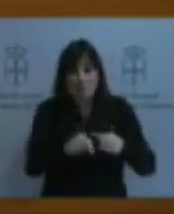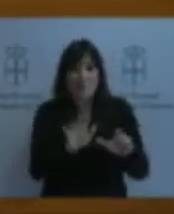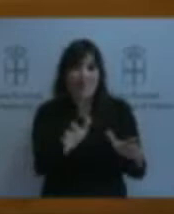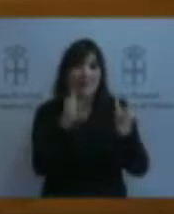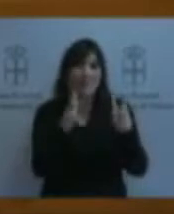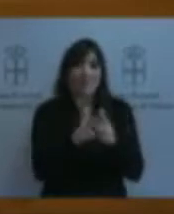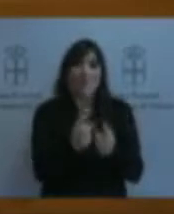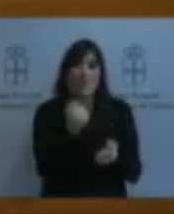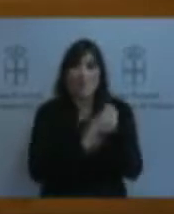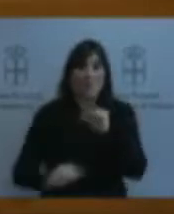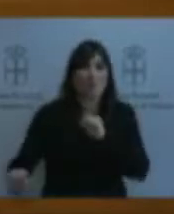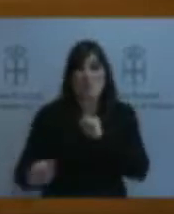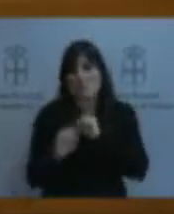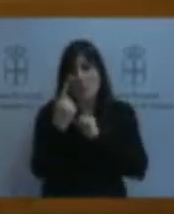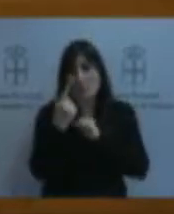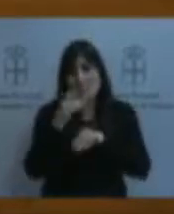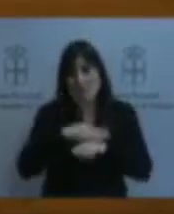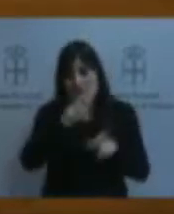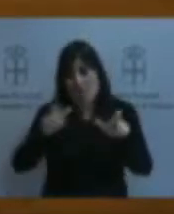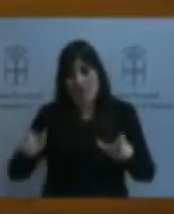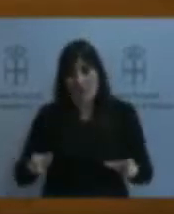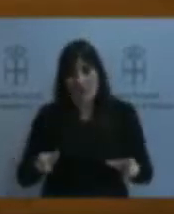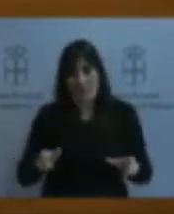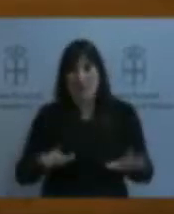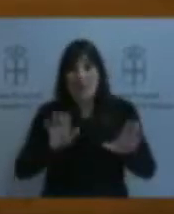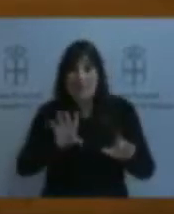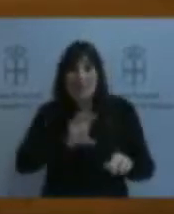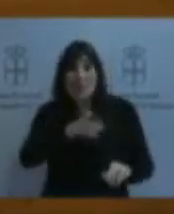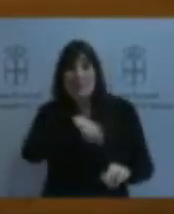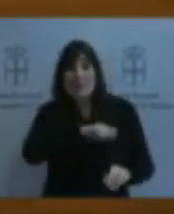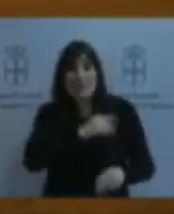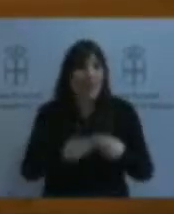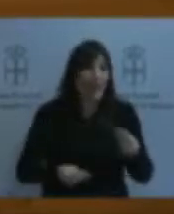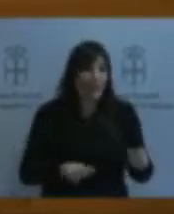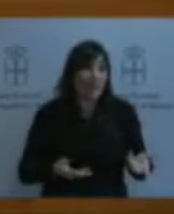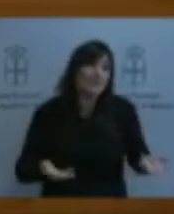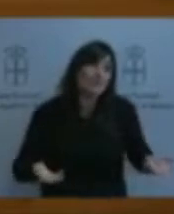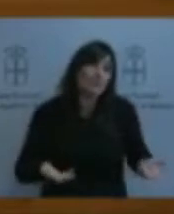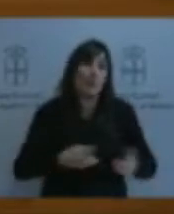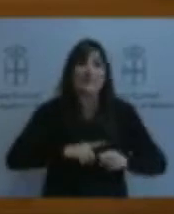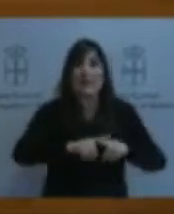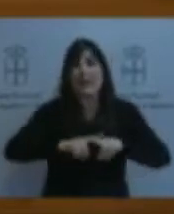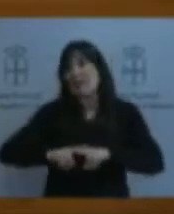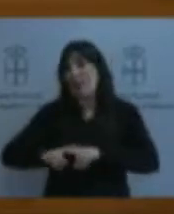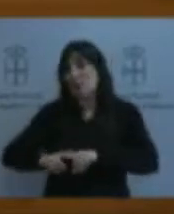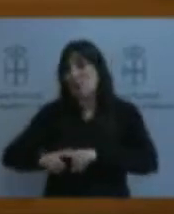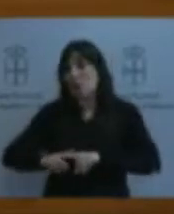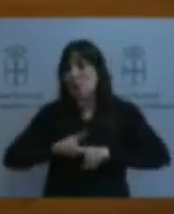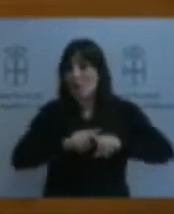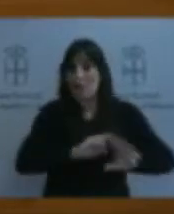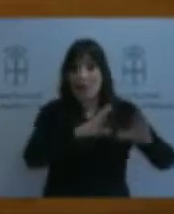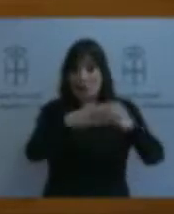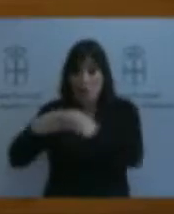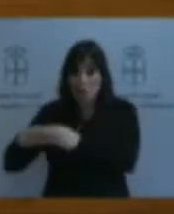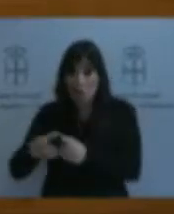ciudadanía. Pero el Estado español, ¿qué hizo? Bueno, pues hace un reparto entre los grupos de las artes de pesca en función de los